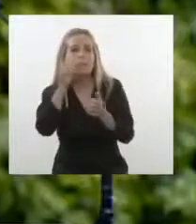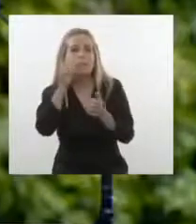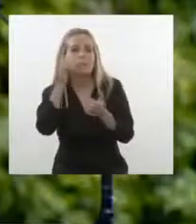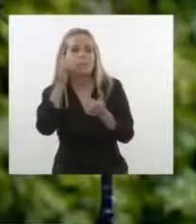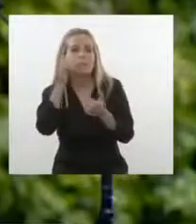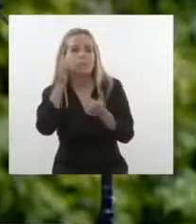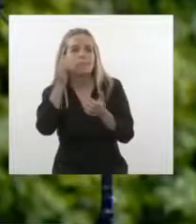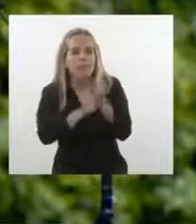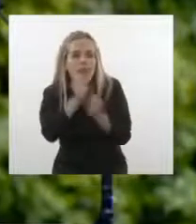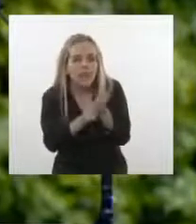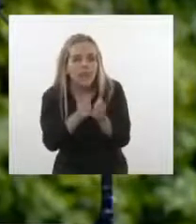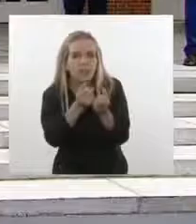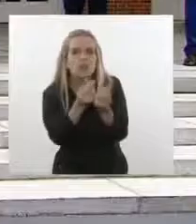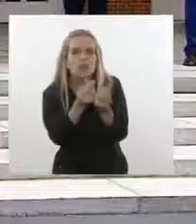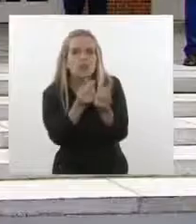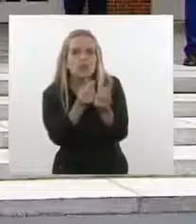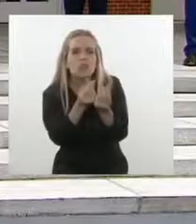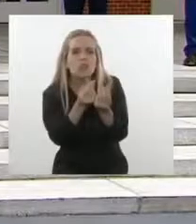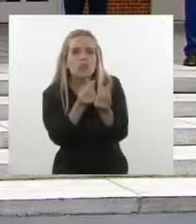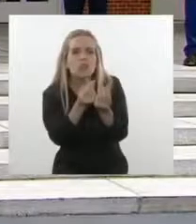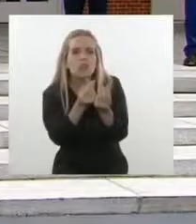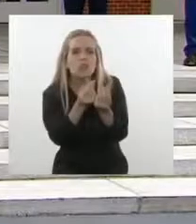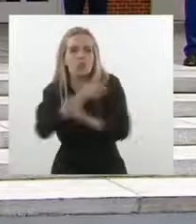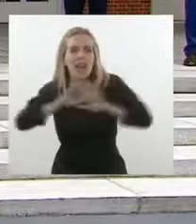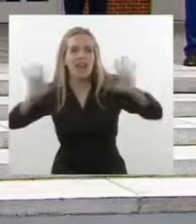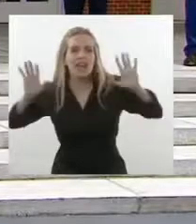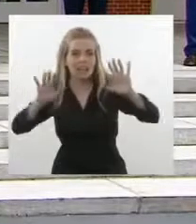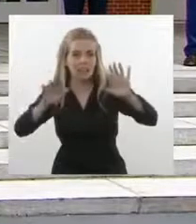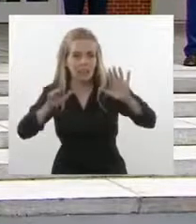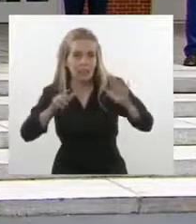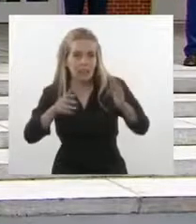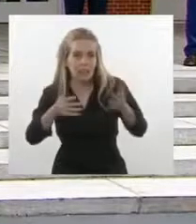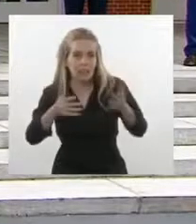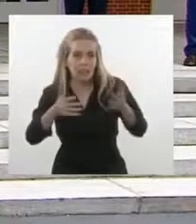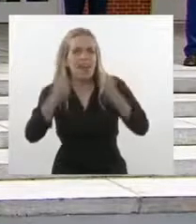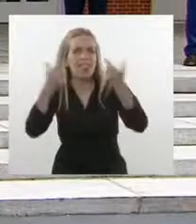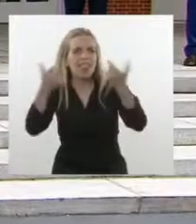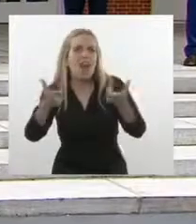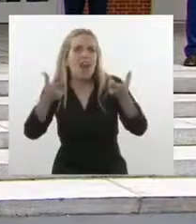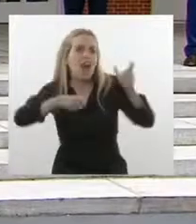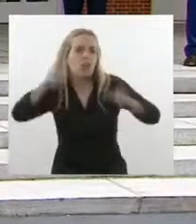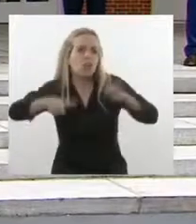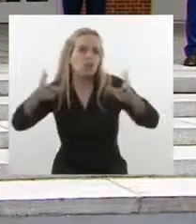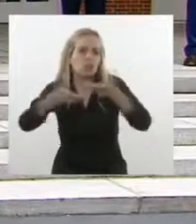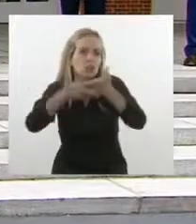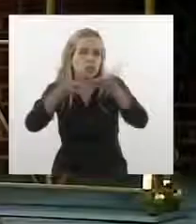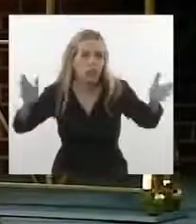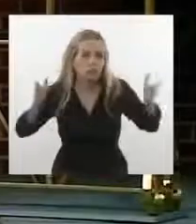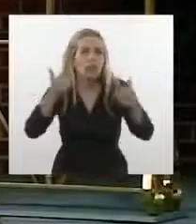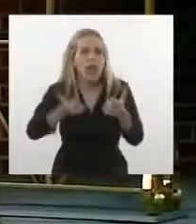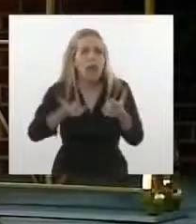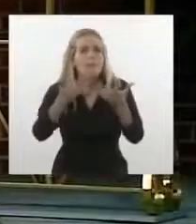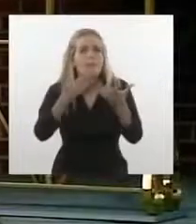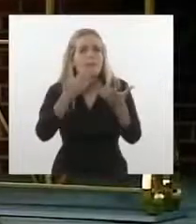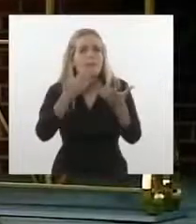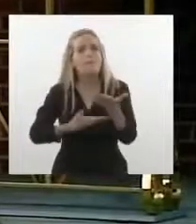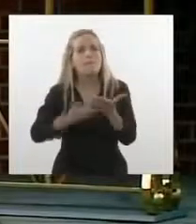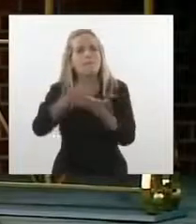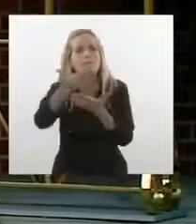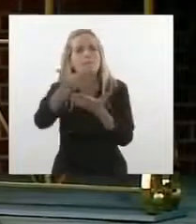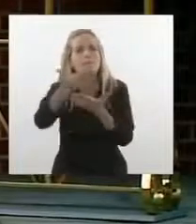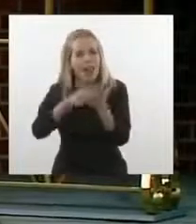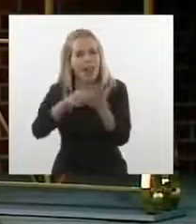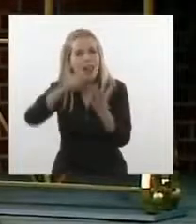presidente, un papel, un non-paper, un documento de posicionamiento, que es como se dice, en el seno de la Unión Europea, para